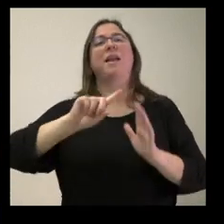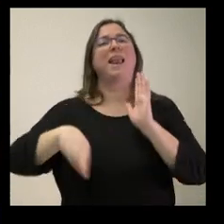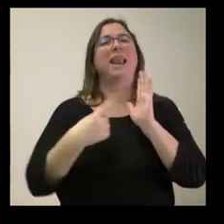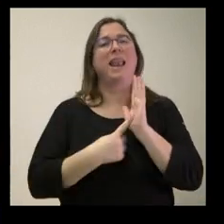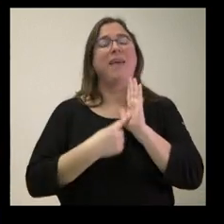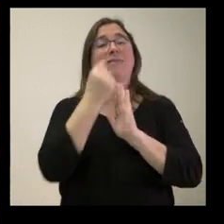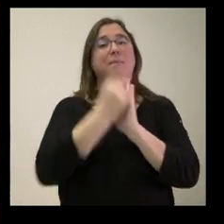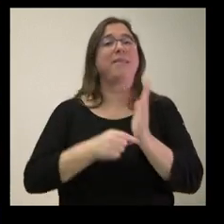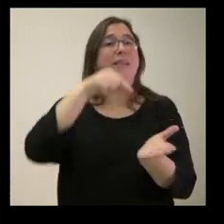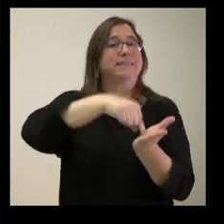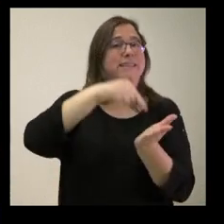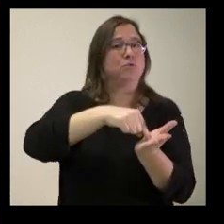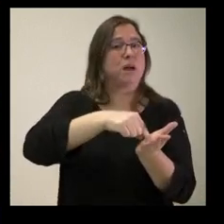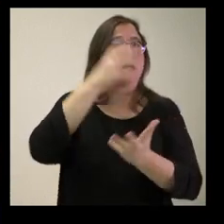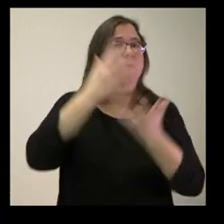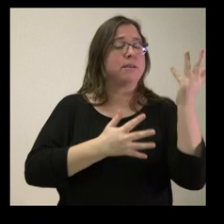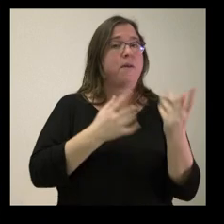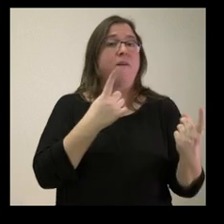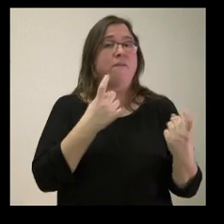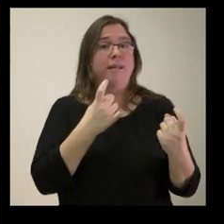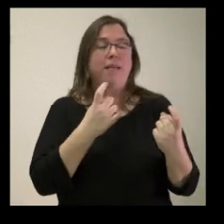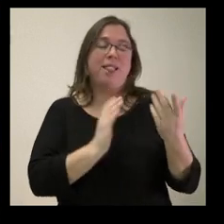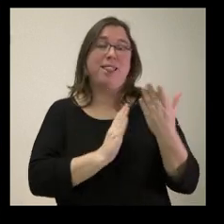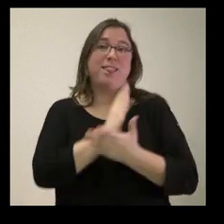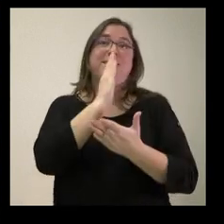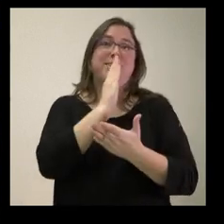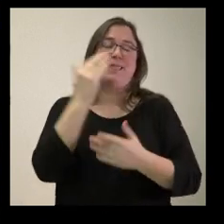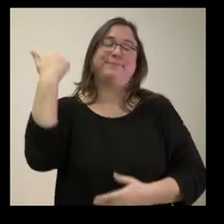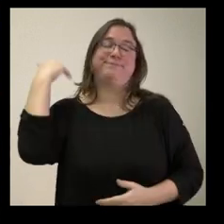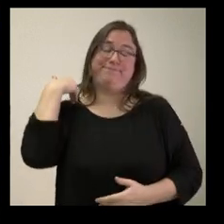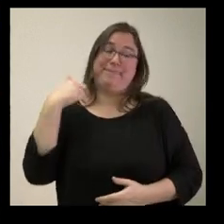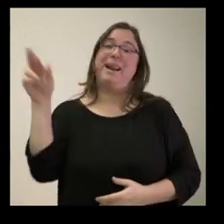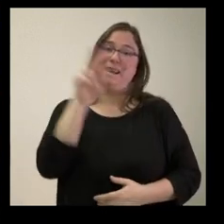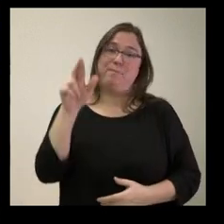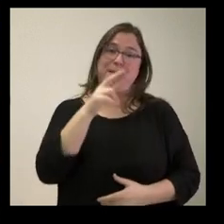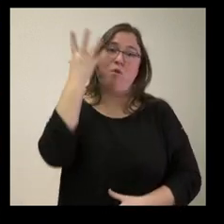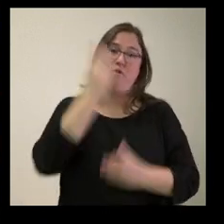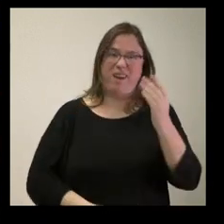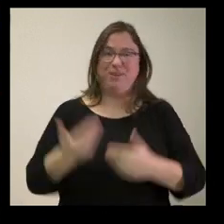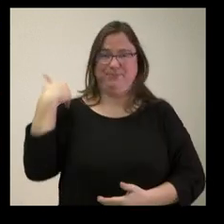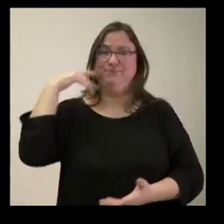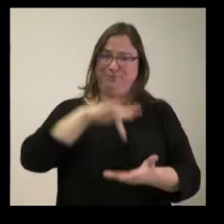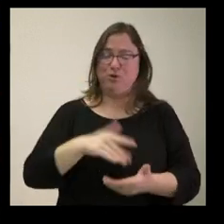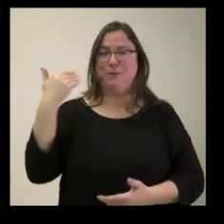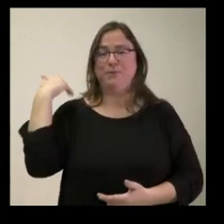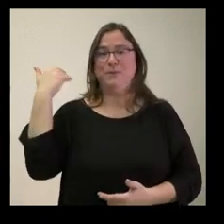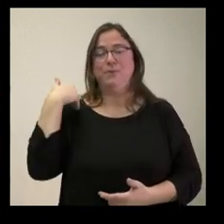Tributarias y Naciones Administrativas, que quedó, bueno, aquí ha de repetirse por un error que se preocupó antes de la